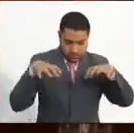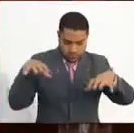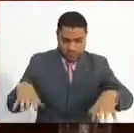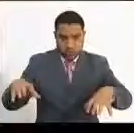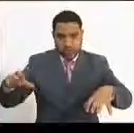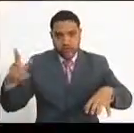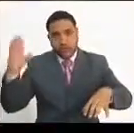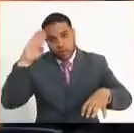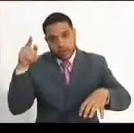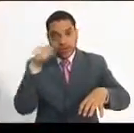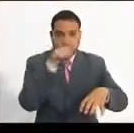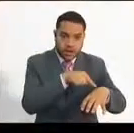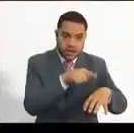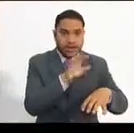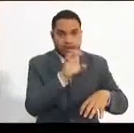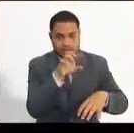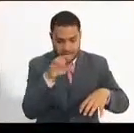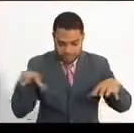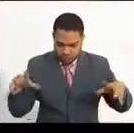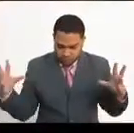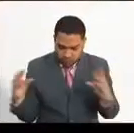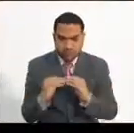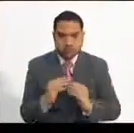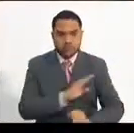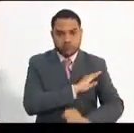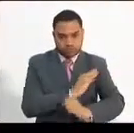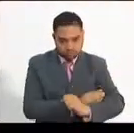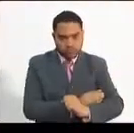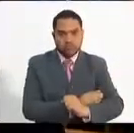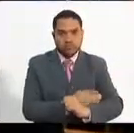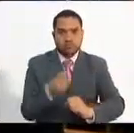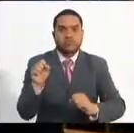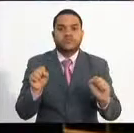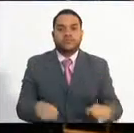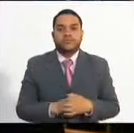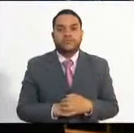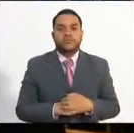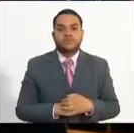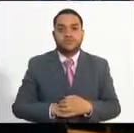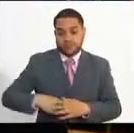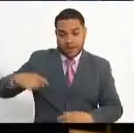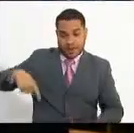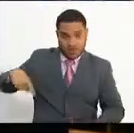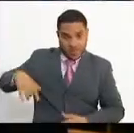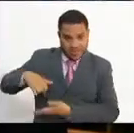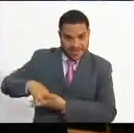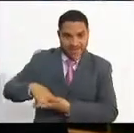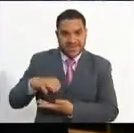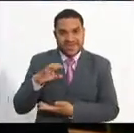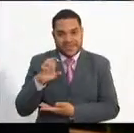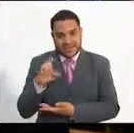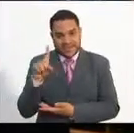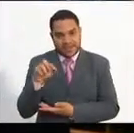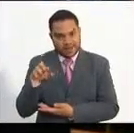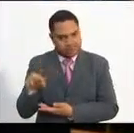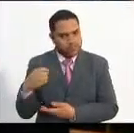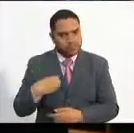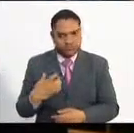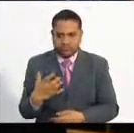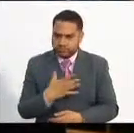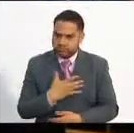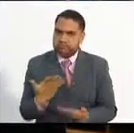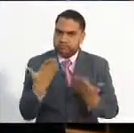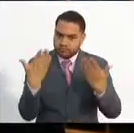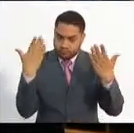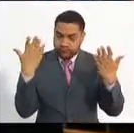capacitaciones de ofertas de la ESAP y la Policía Nacional. Para la escuela, como en todas las oportunidades, es un